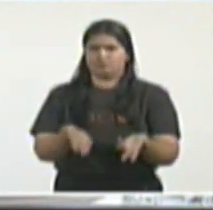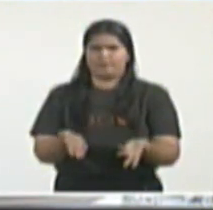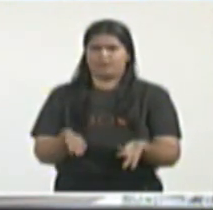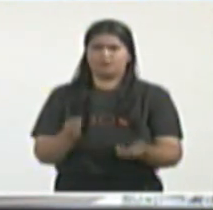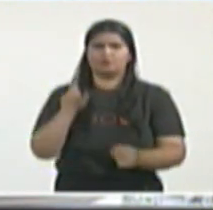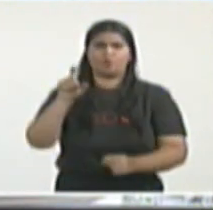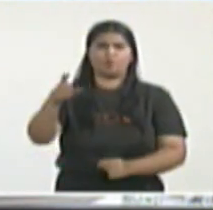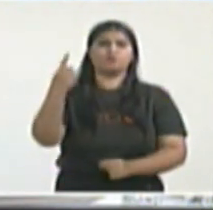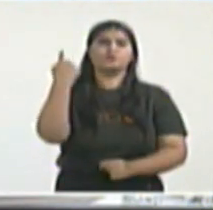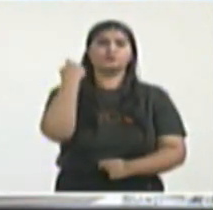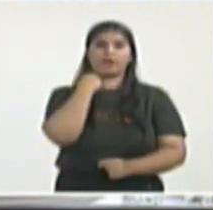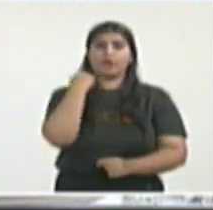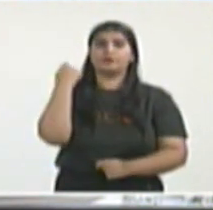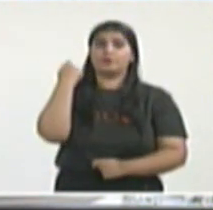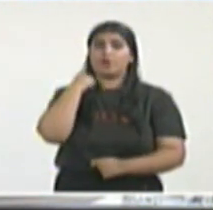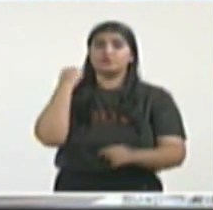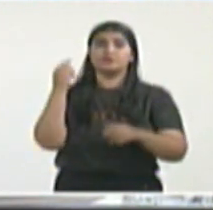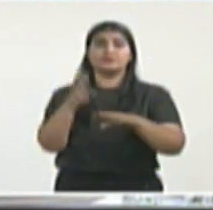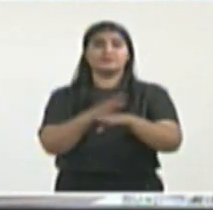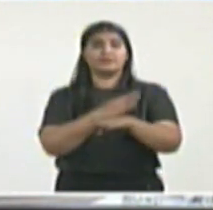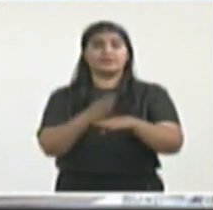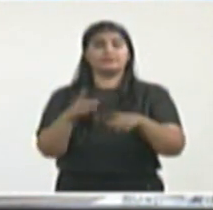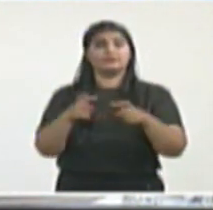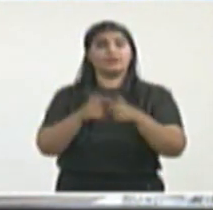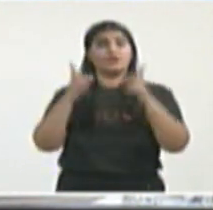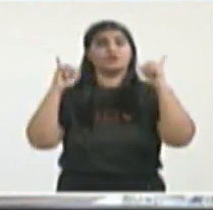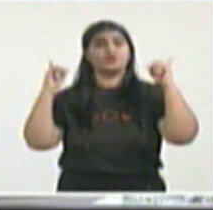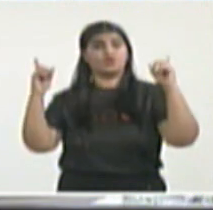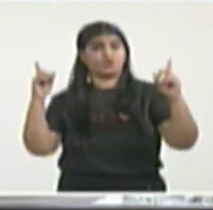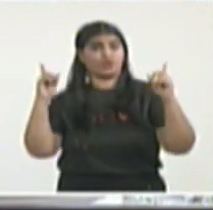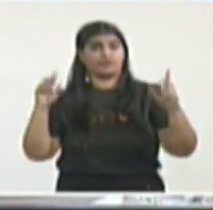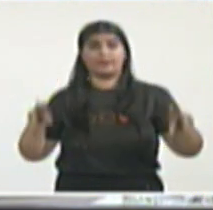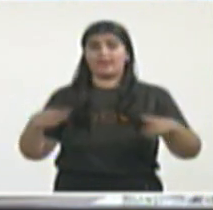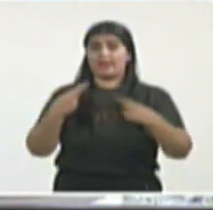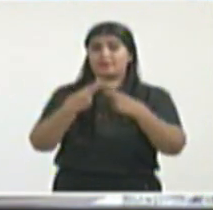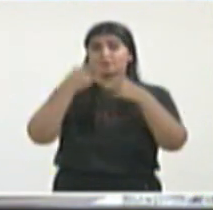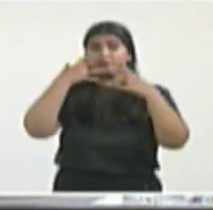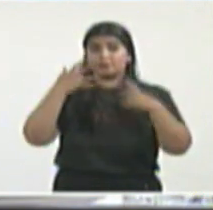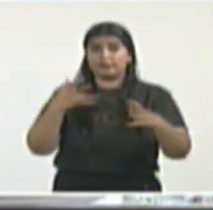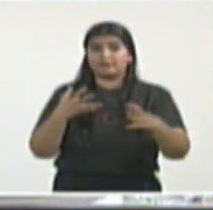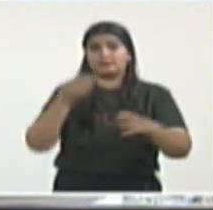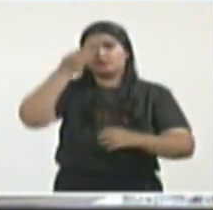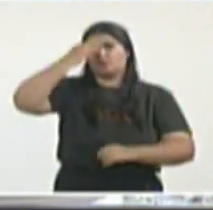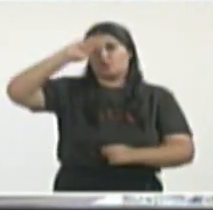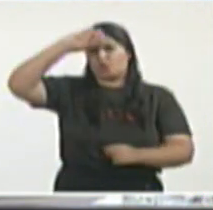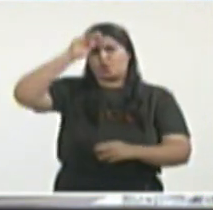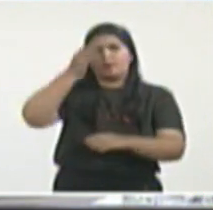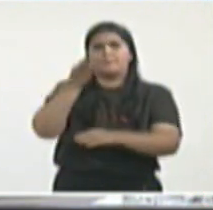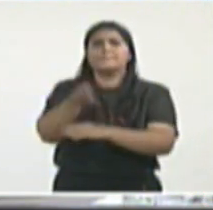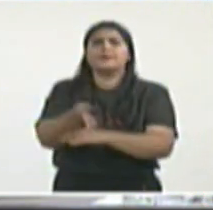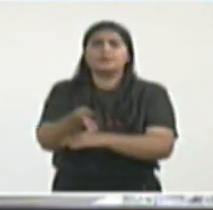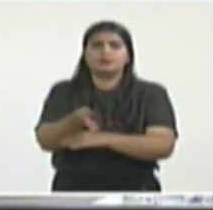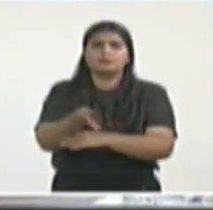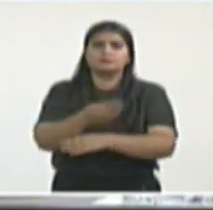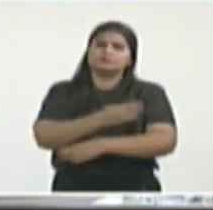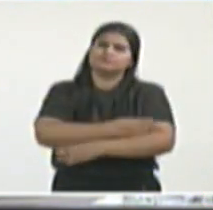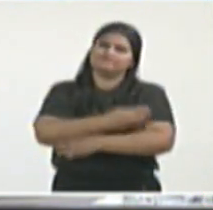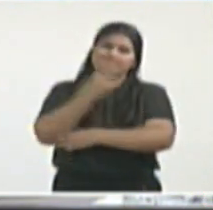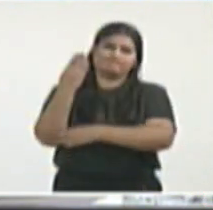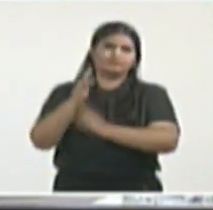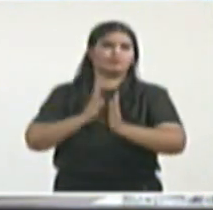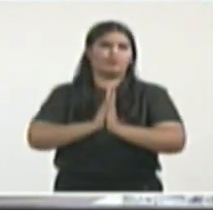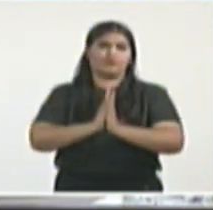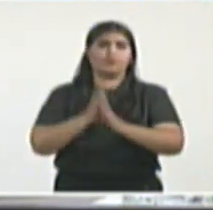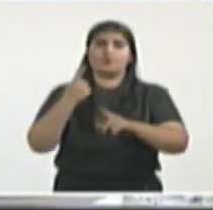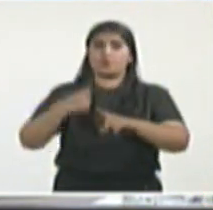referendo hasta el día de ayer y seguramente el día de hoy, contra el bloqueo. Y si algo quiere hacer,